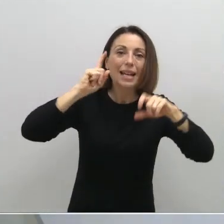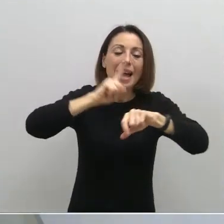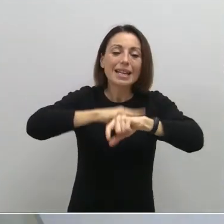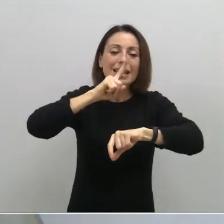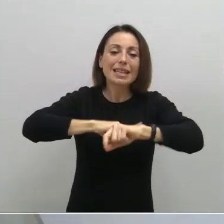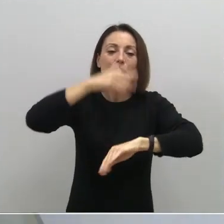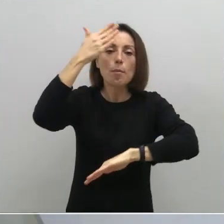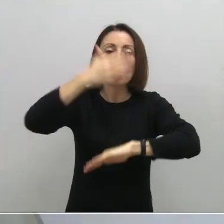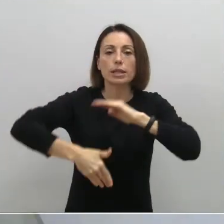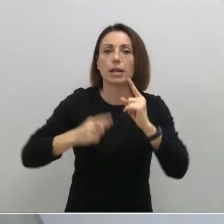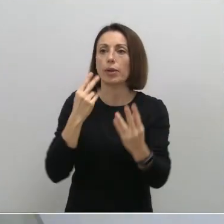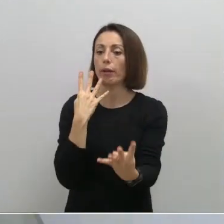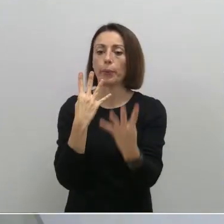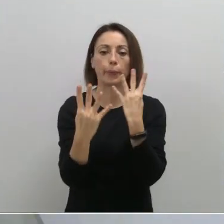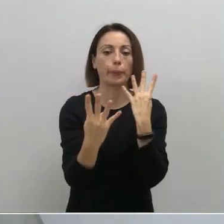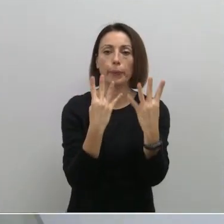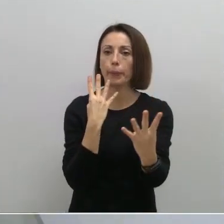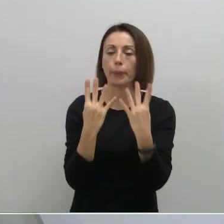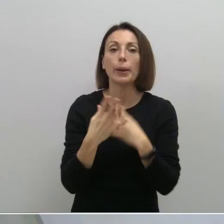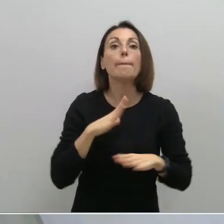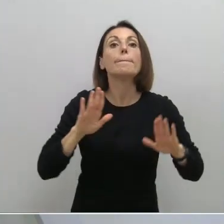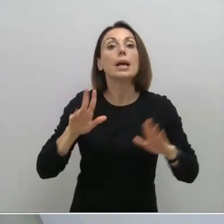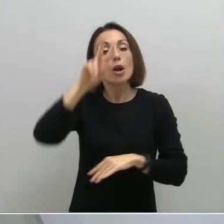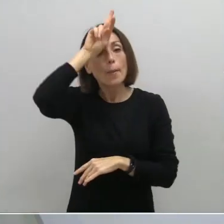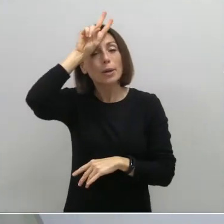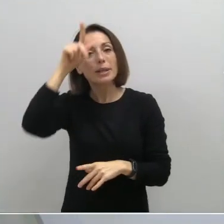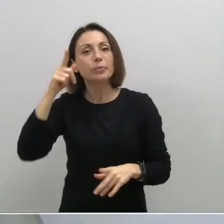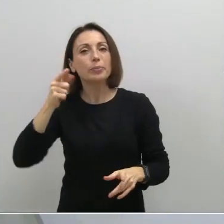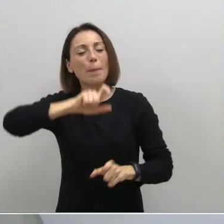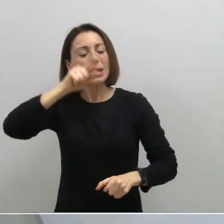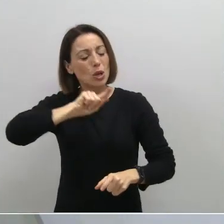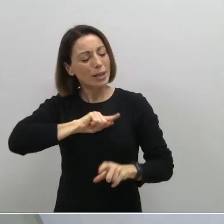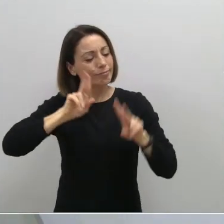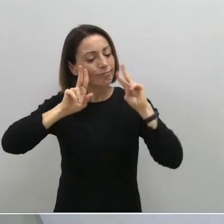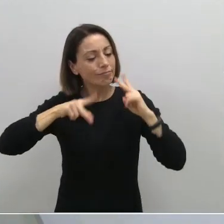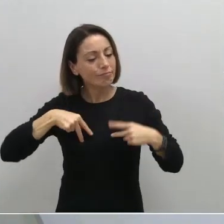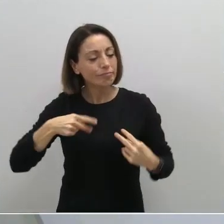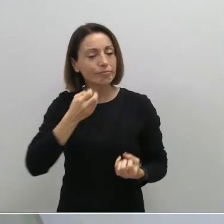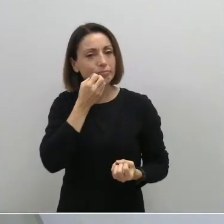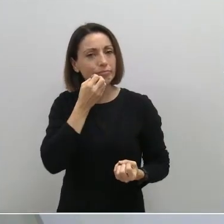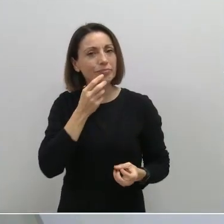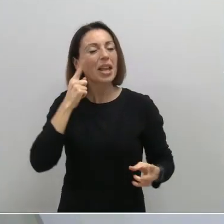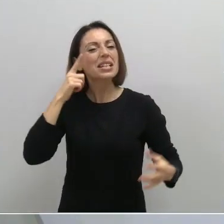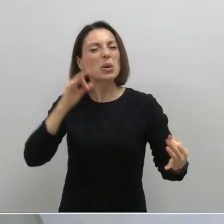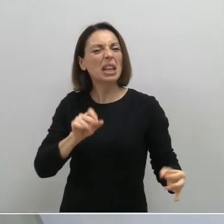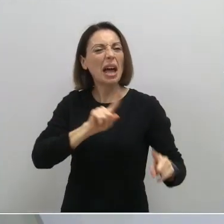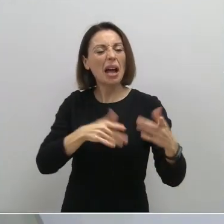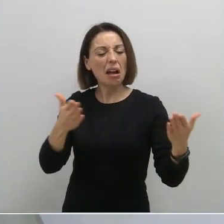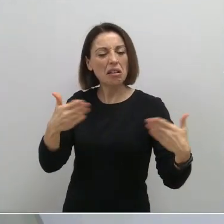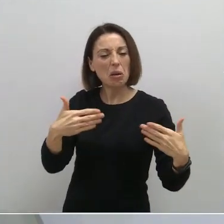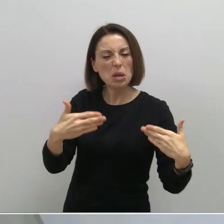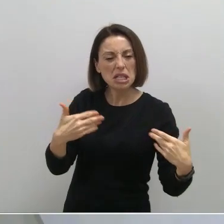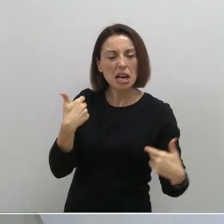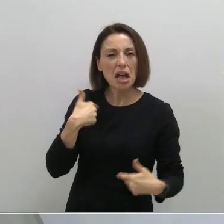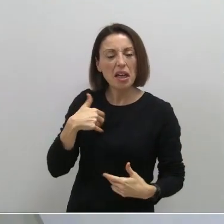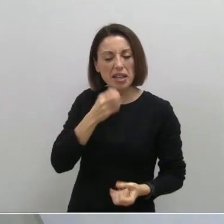en las que tú te cruzas con personas. Sí nos preocupa que la gente tenga una sensación de seguridad y de creer que